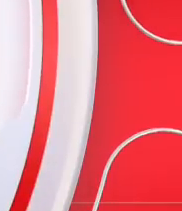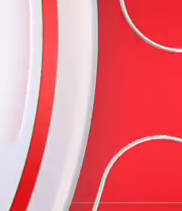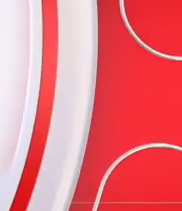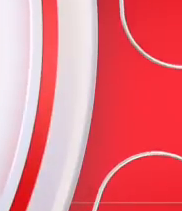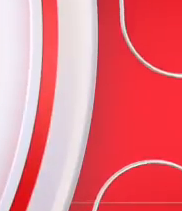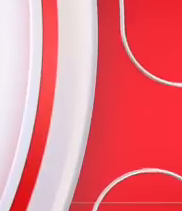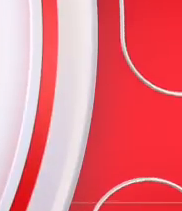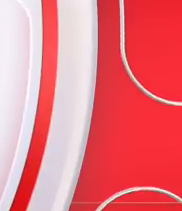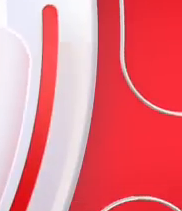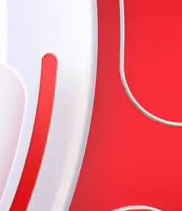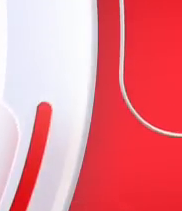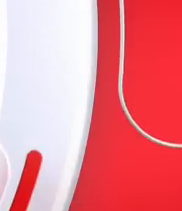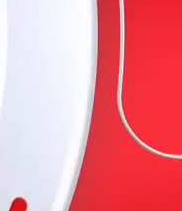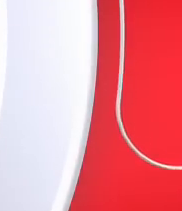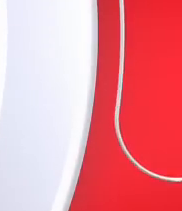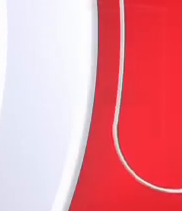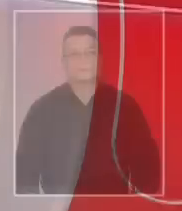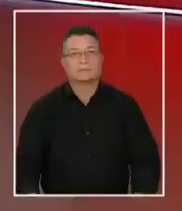Último minuto.